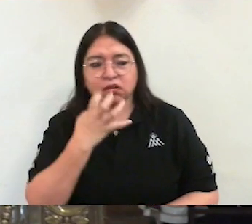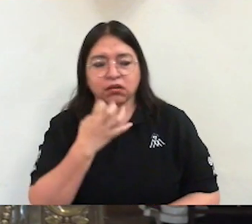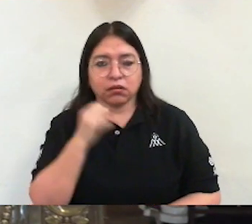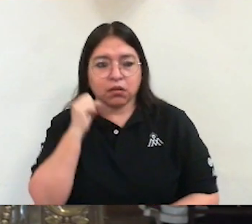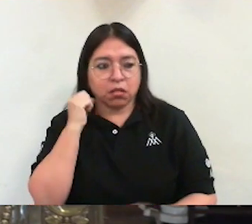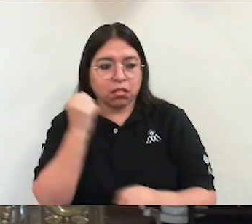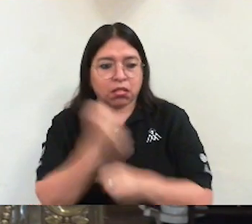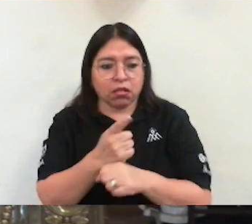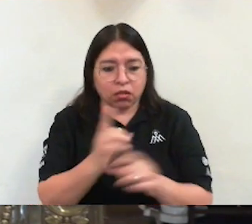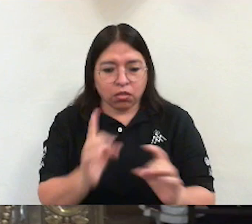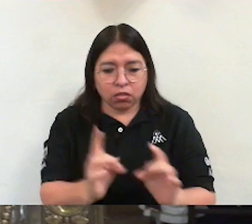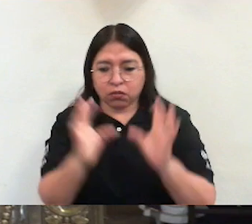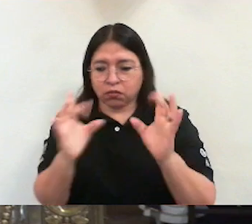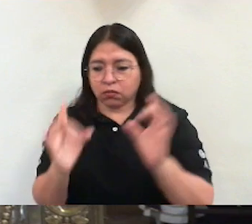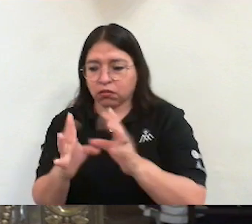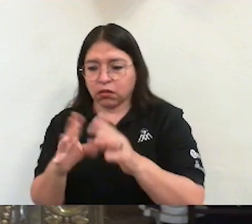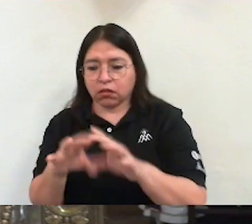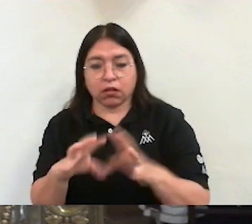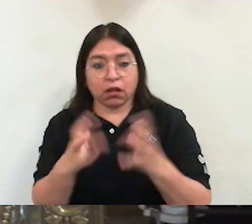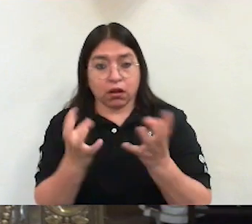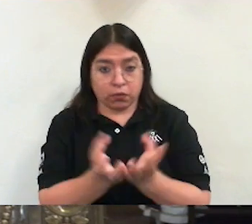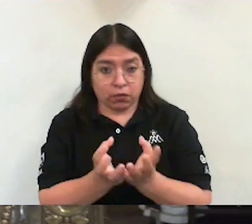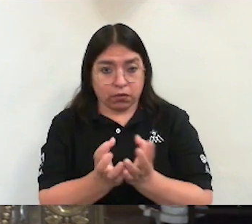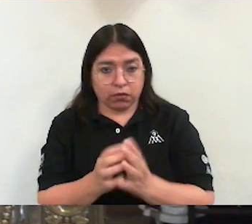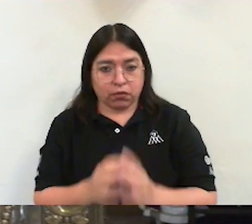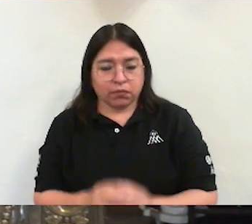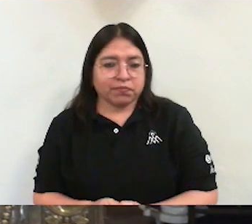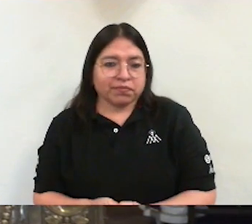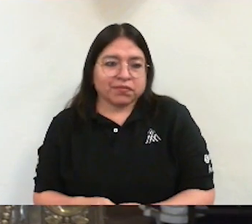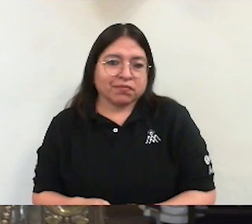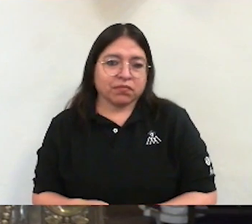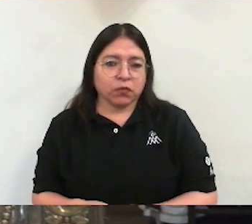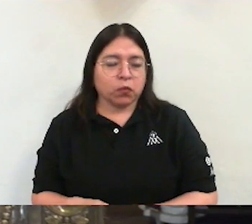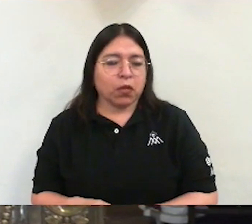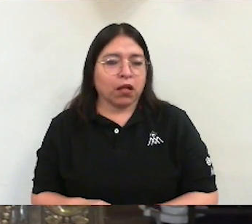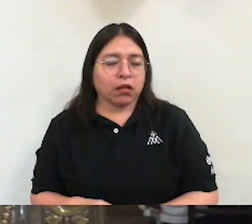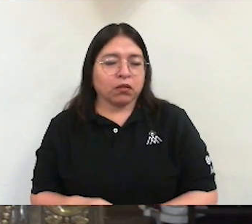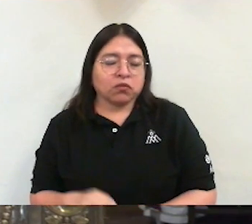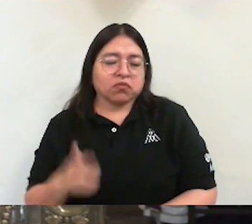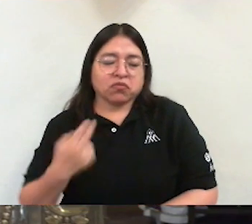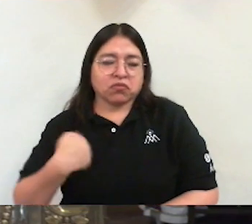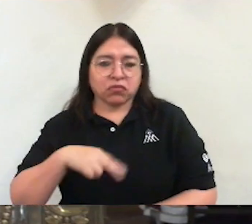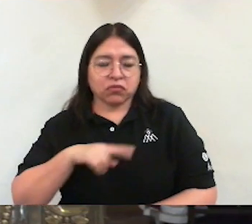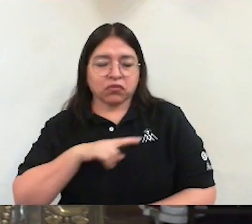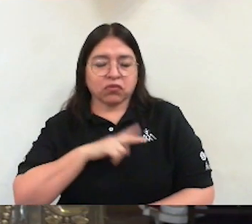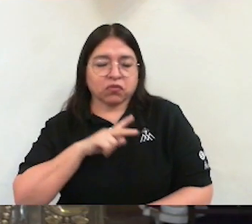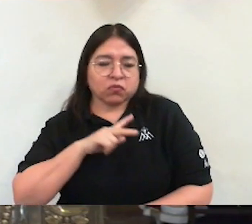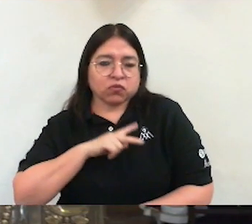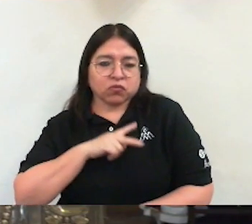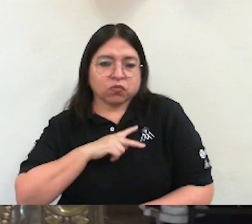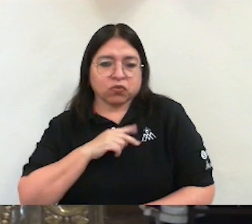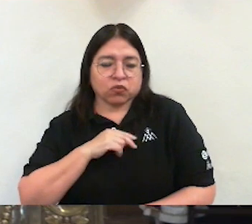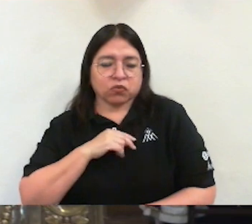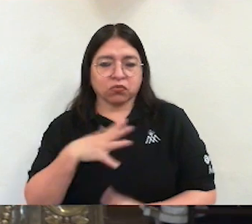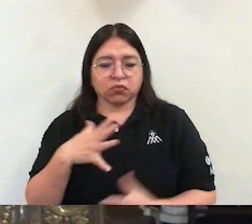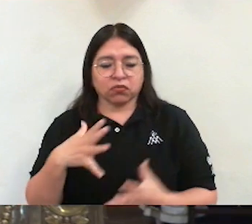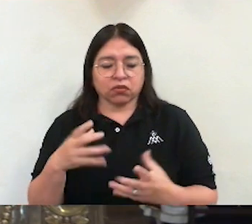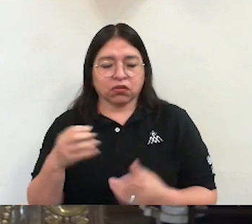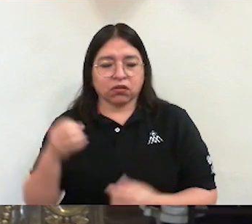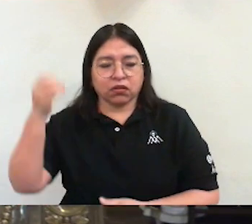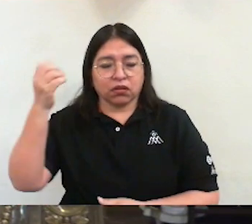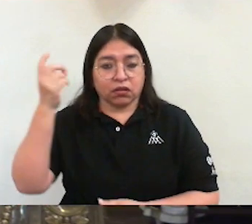Además de las situaciones propias de nuestra naturaleza, de la creación,